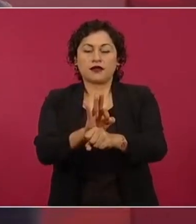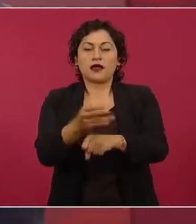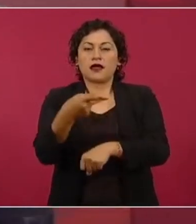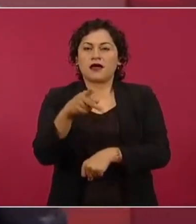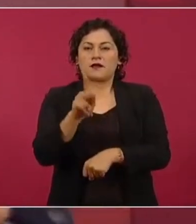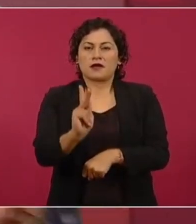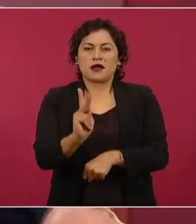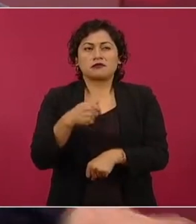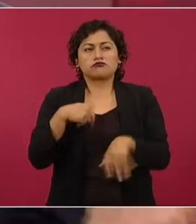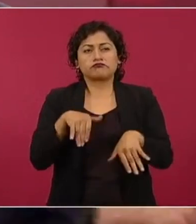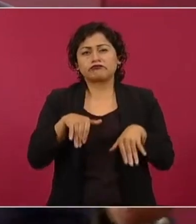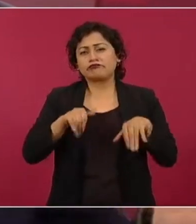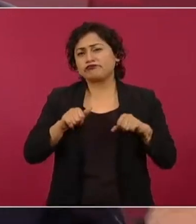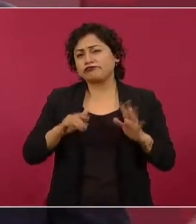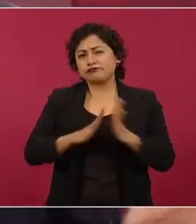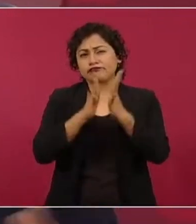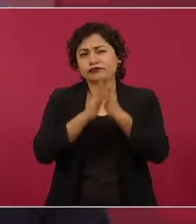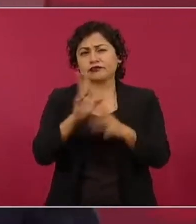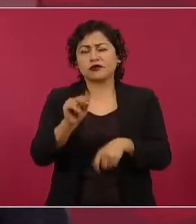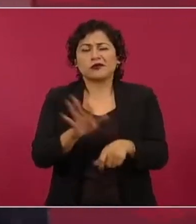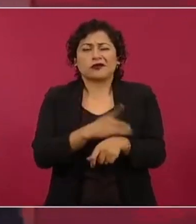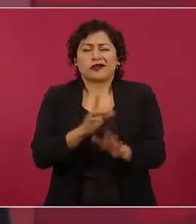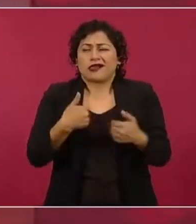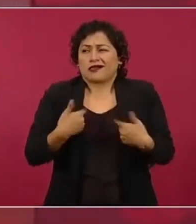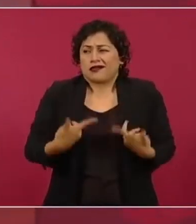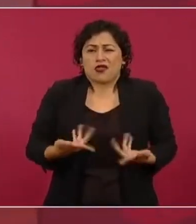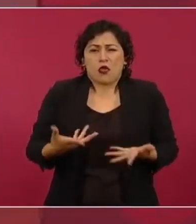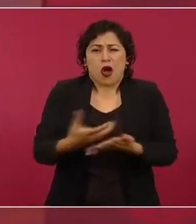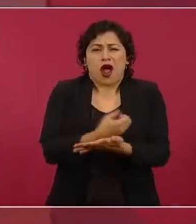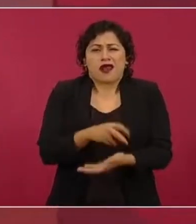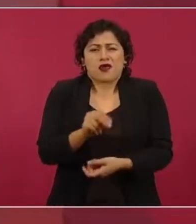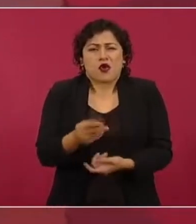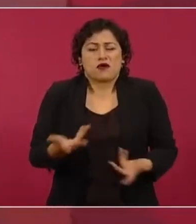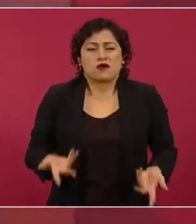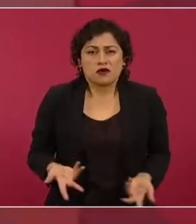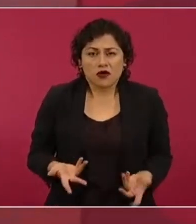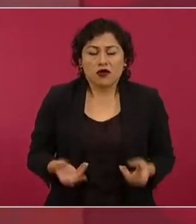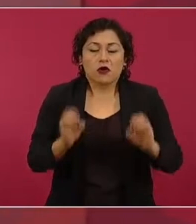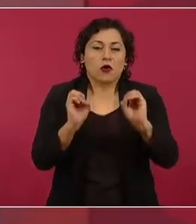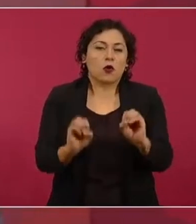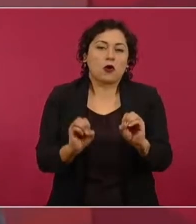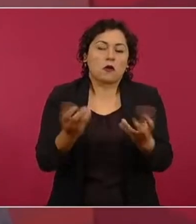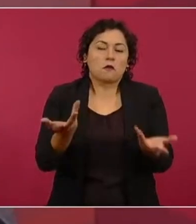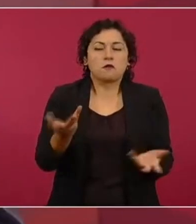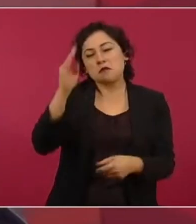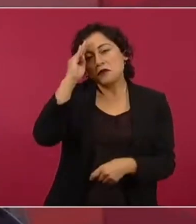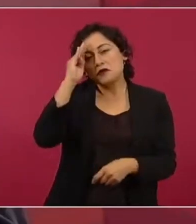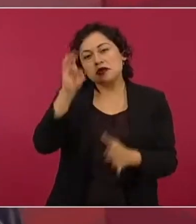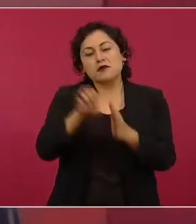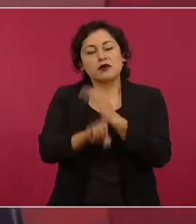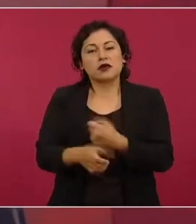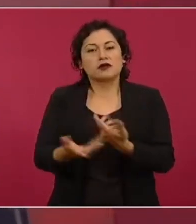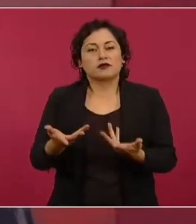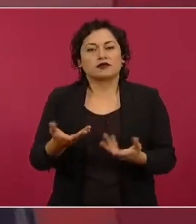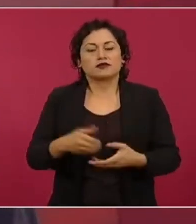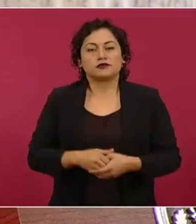No, porque no vamos a ganar o porque vamos a terminar fortaleciendo